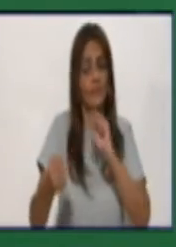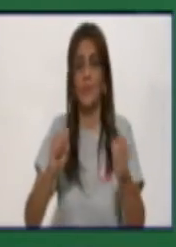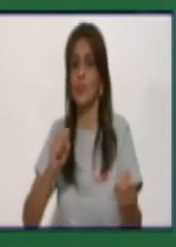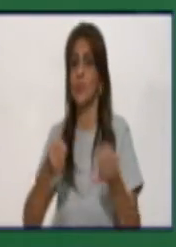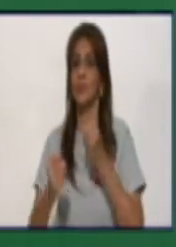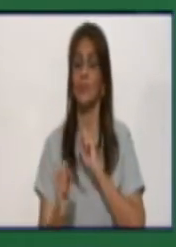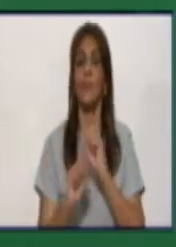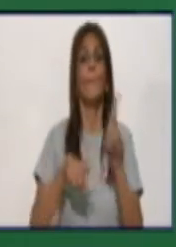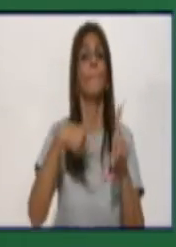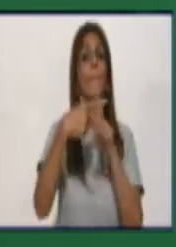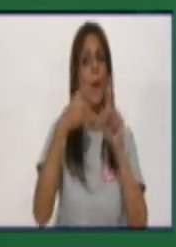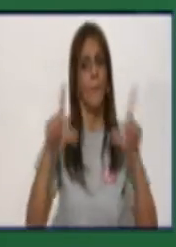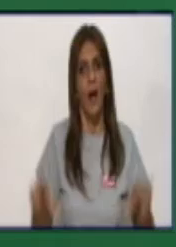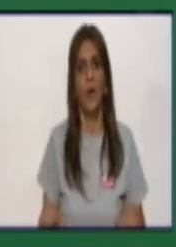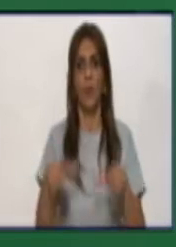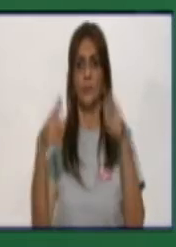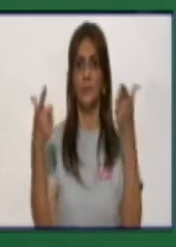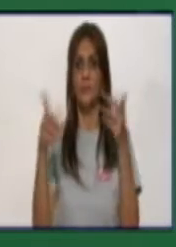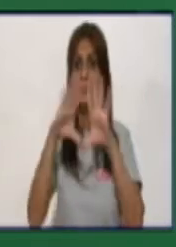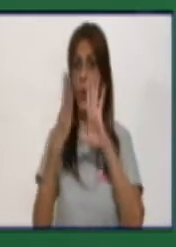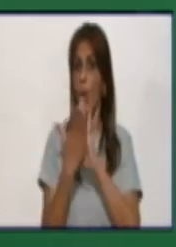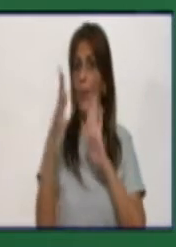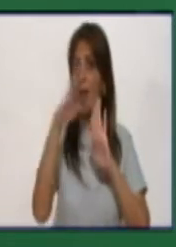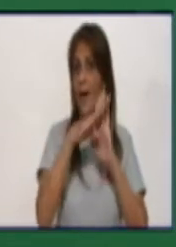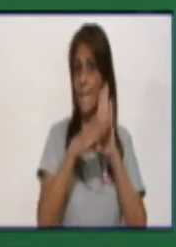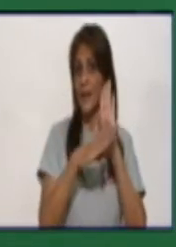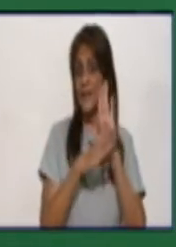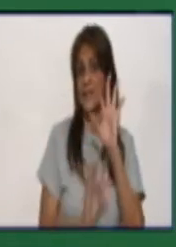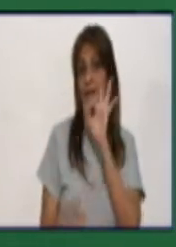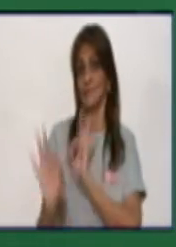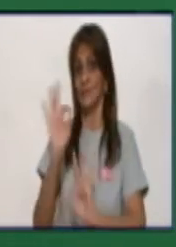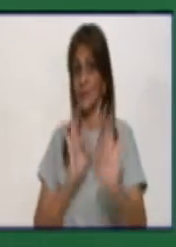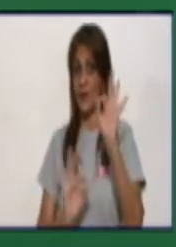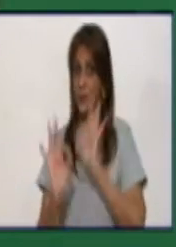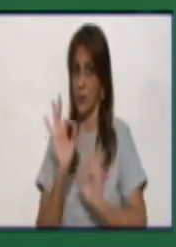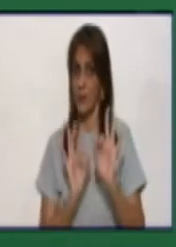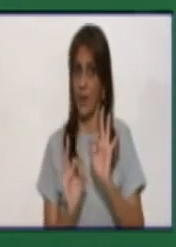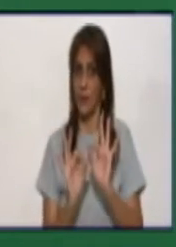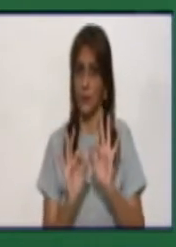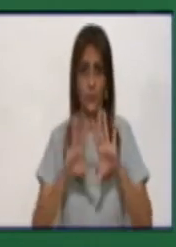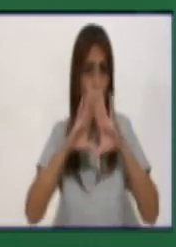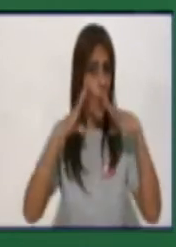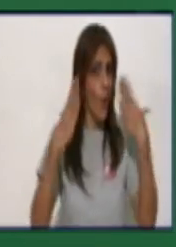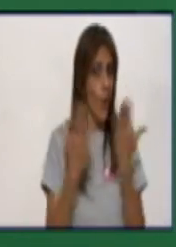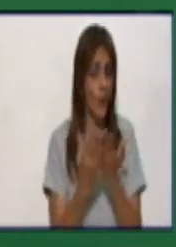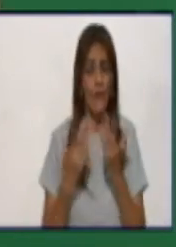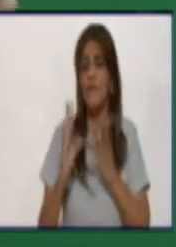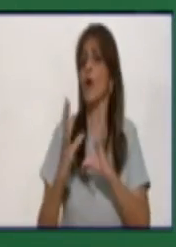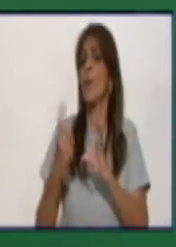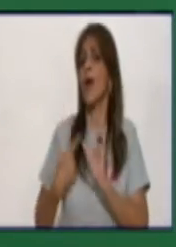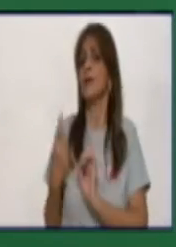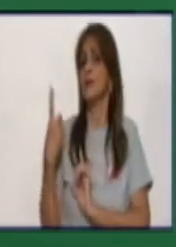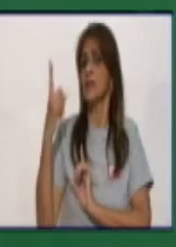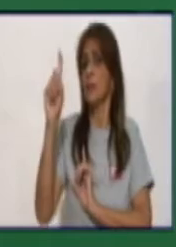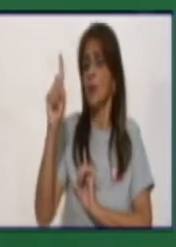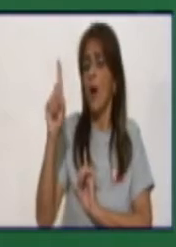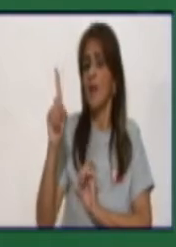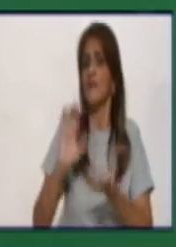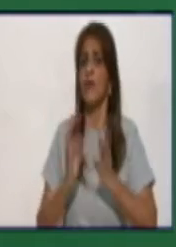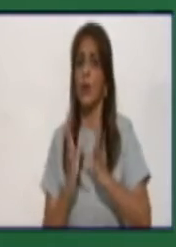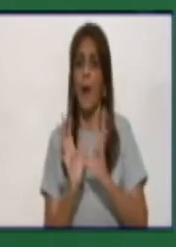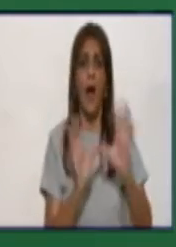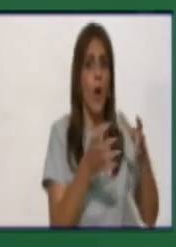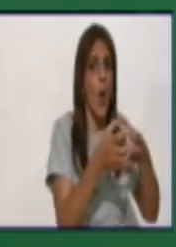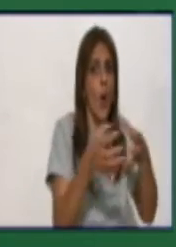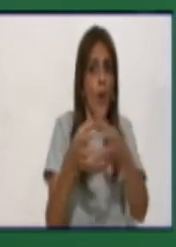exigente con el cumplimiento de todas las medidas de bioseguridad, tanto desde el punto de vista individual como colectivo. Ser muy